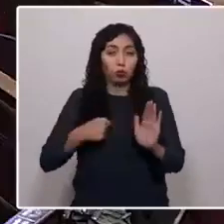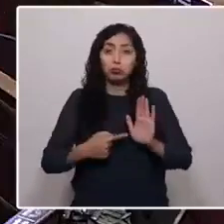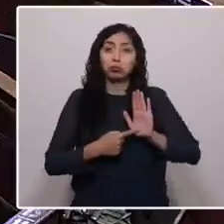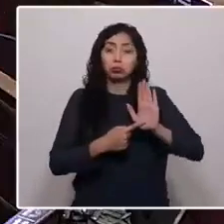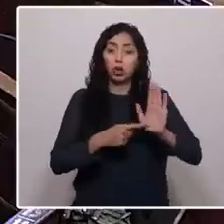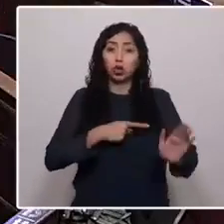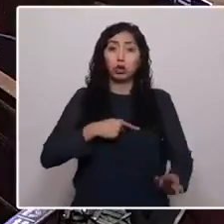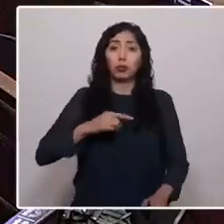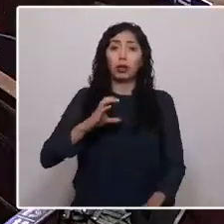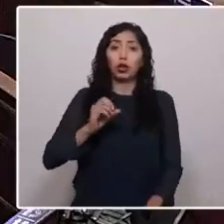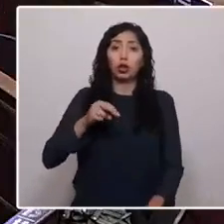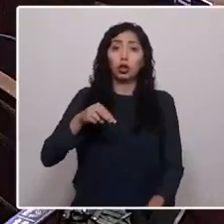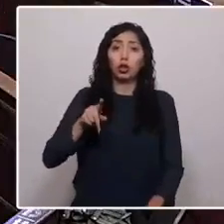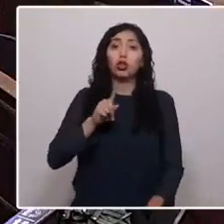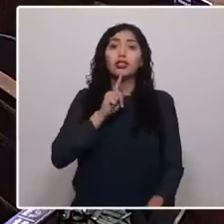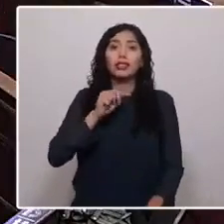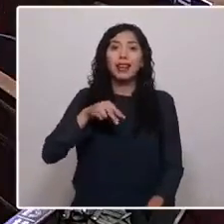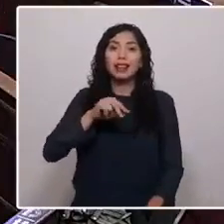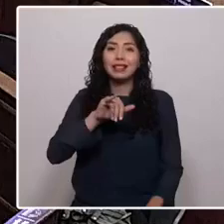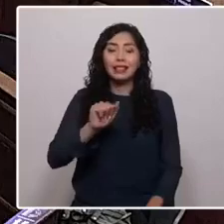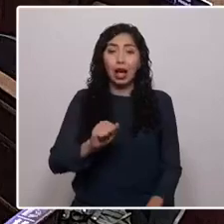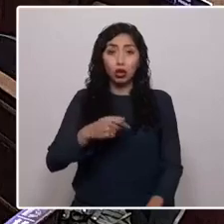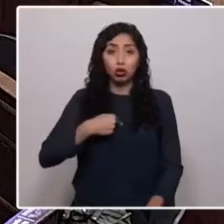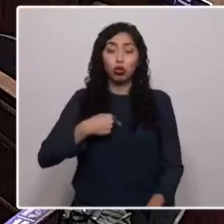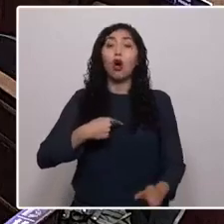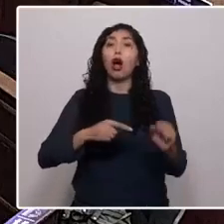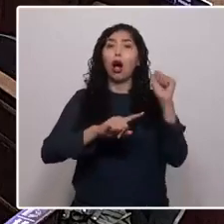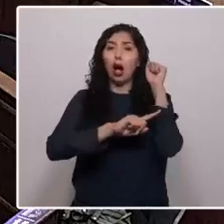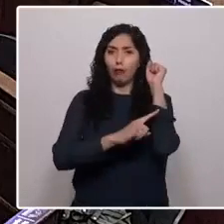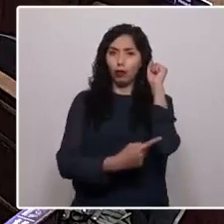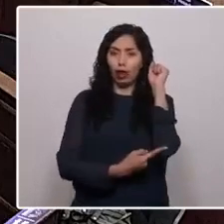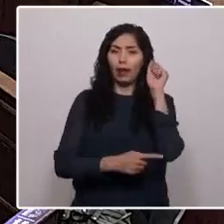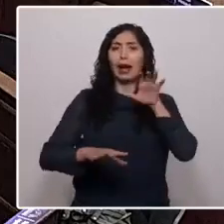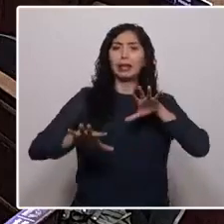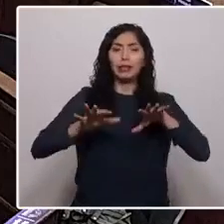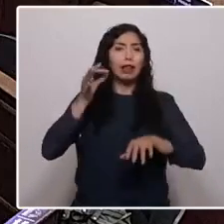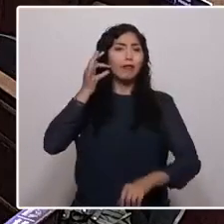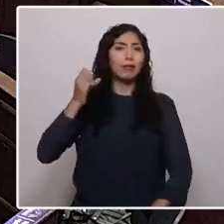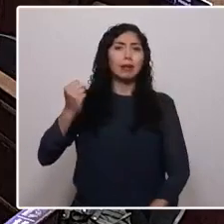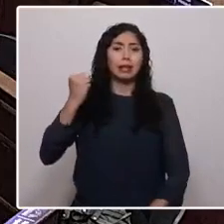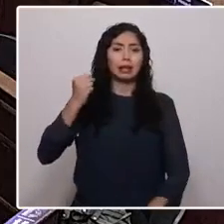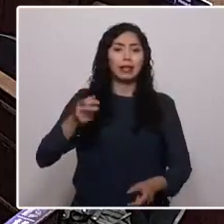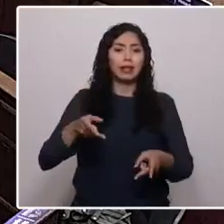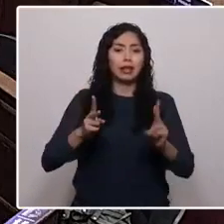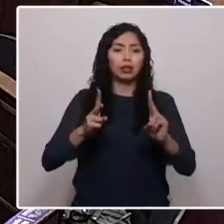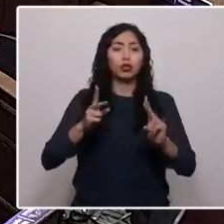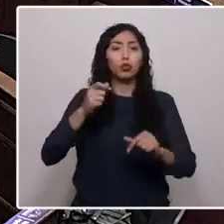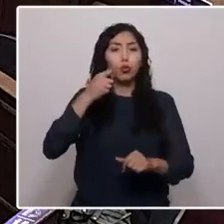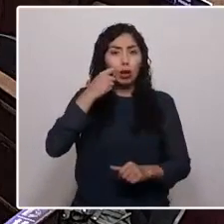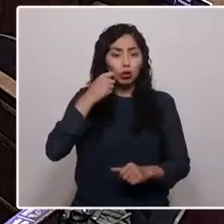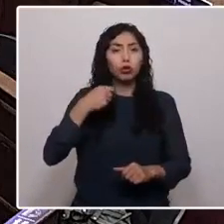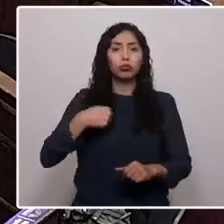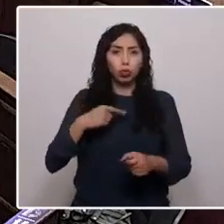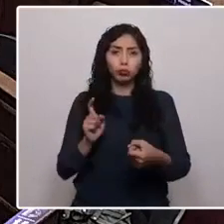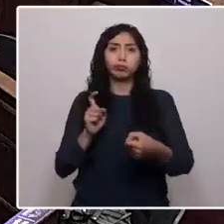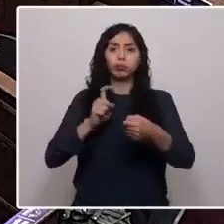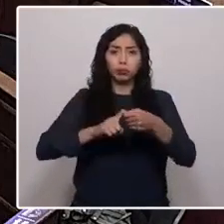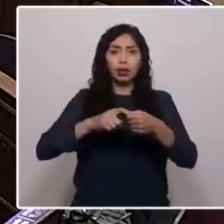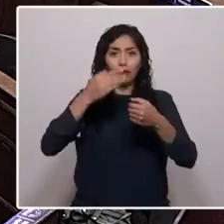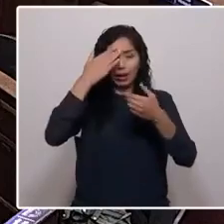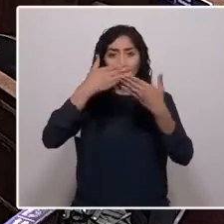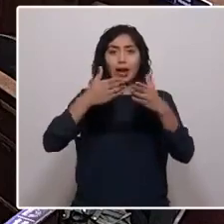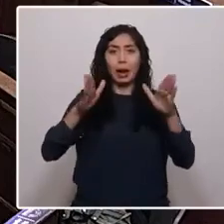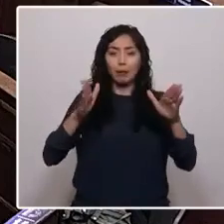Constanza Chonjautzoto. Yo soy abogada, soy activista feminista y de derechos humanos, militante frenteamplista y constituyente del